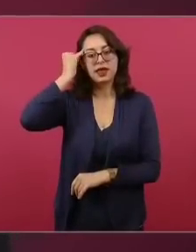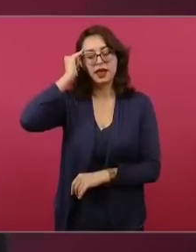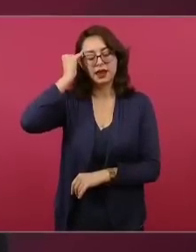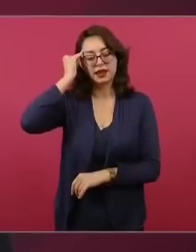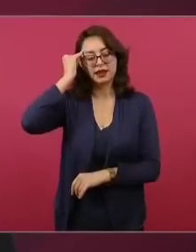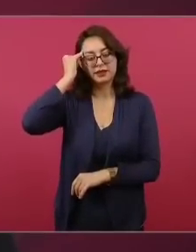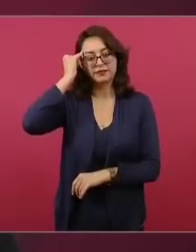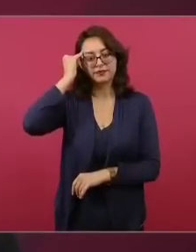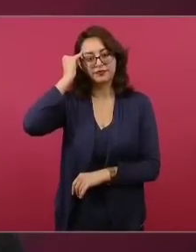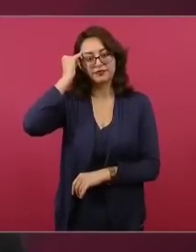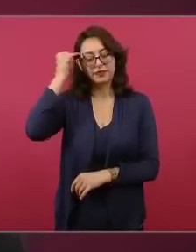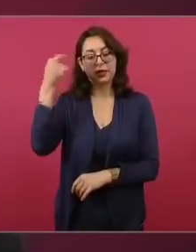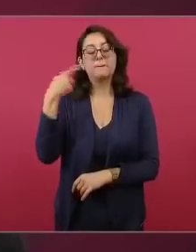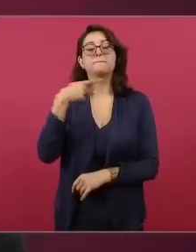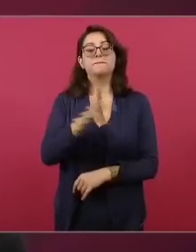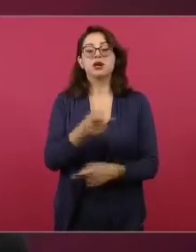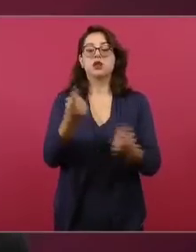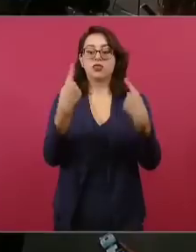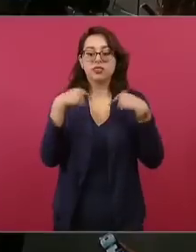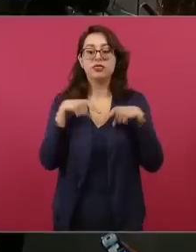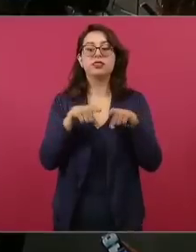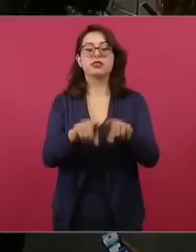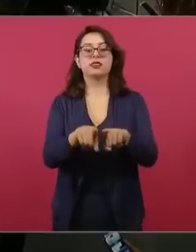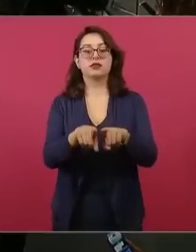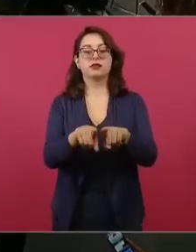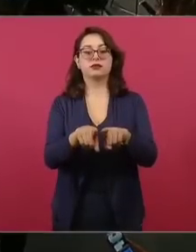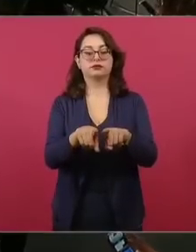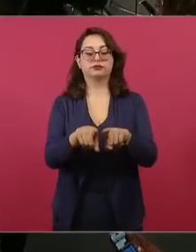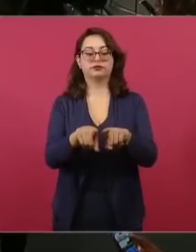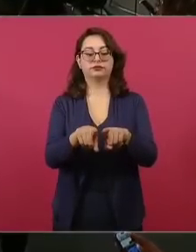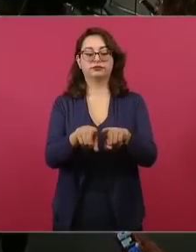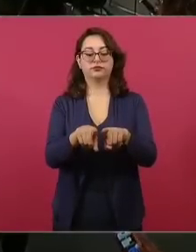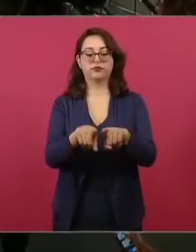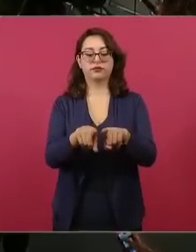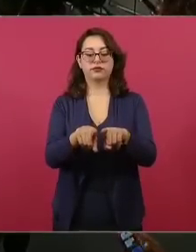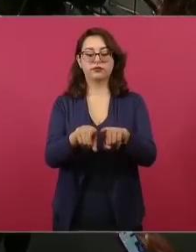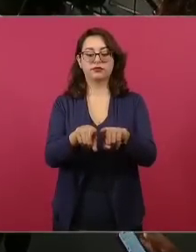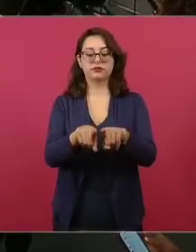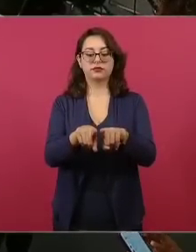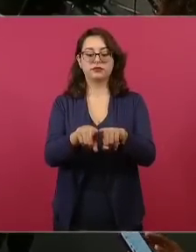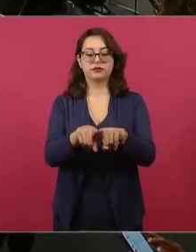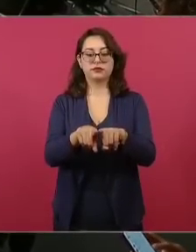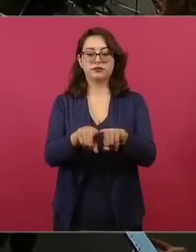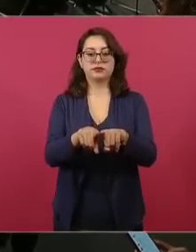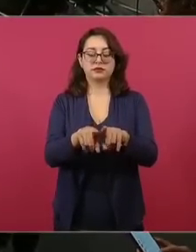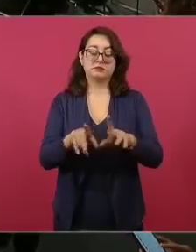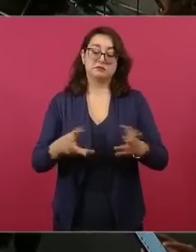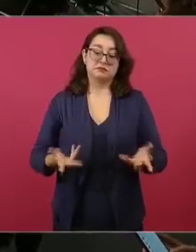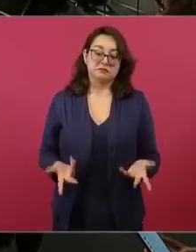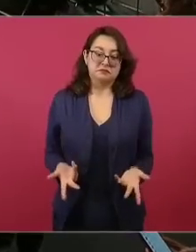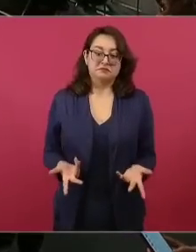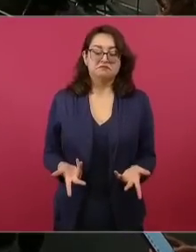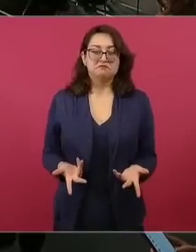al mismo tiempo, porque tiene convicciones